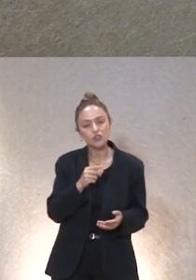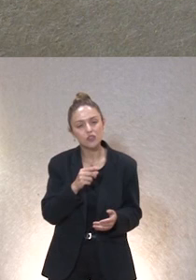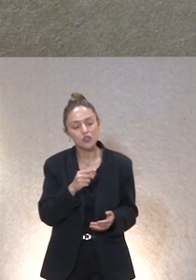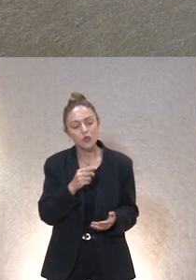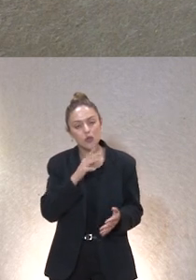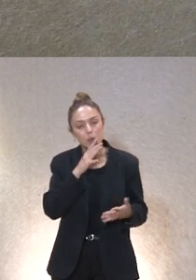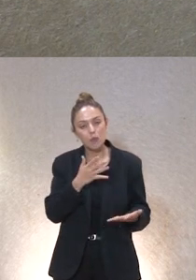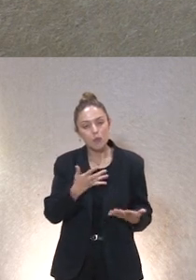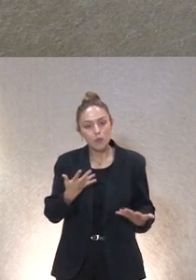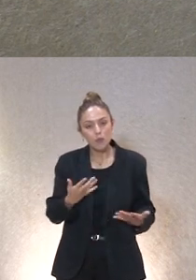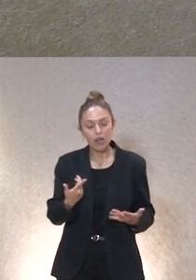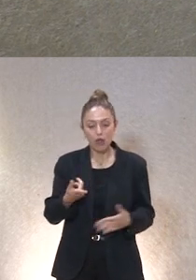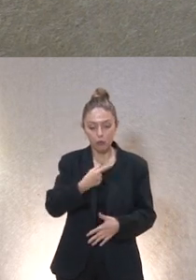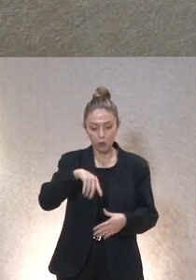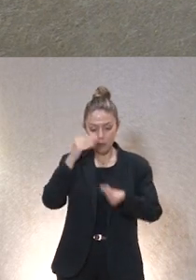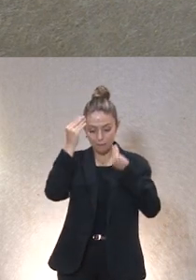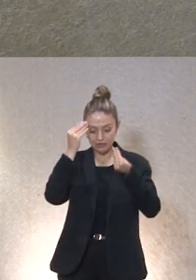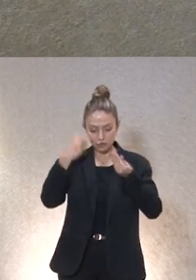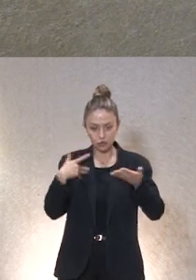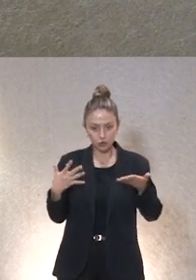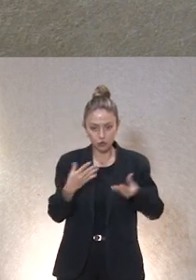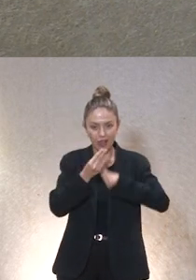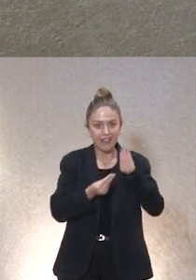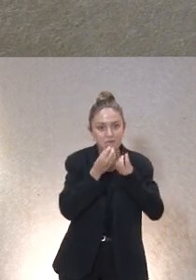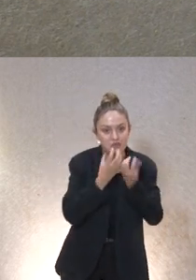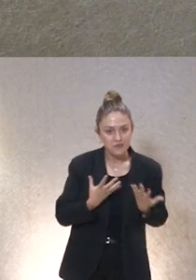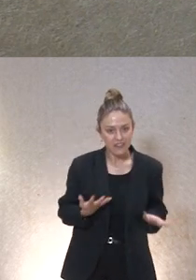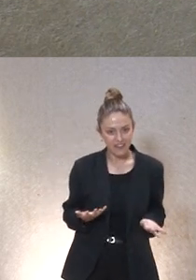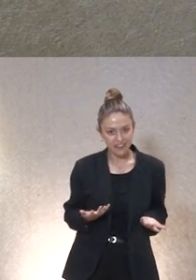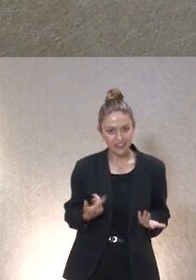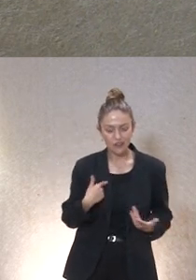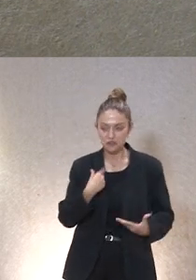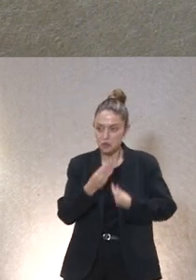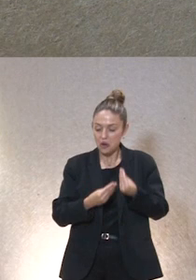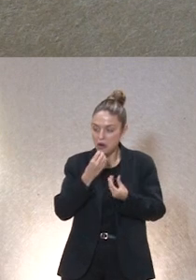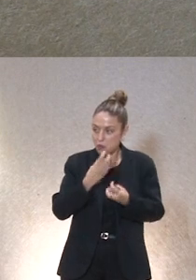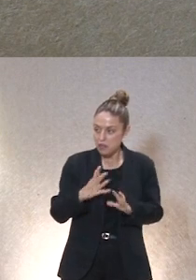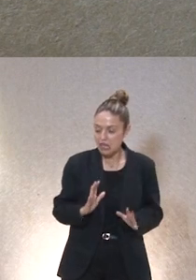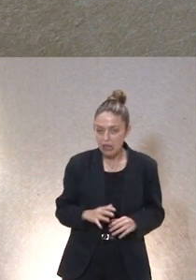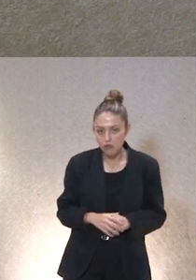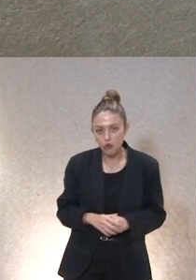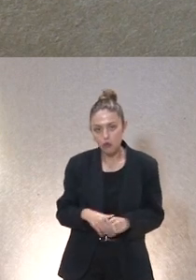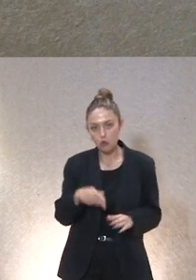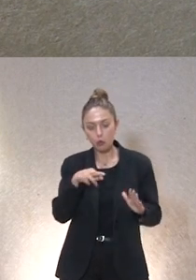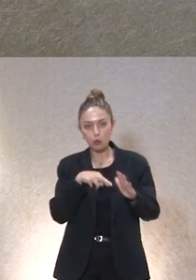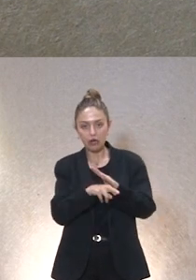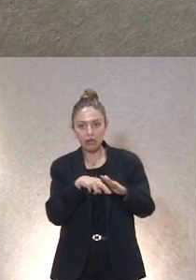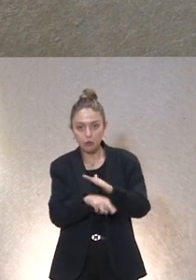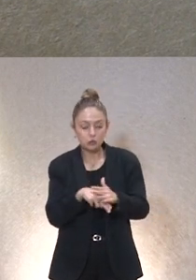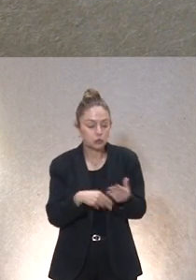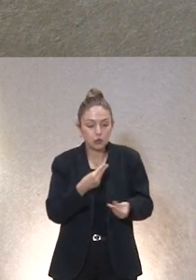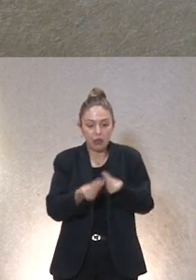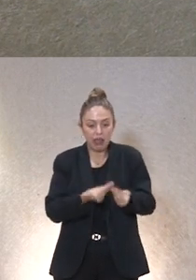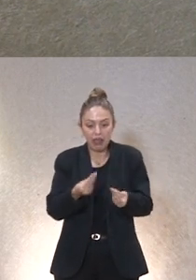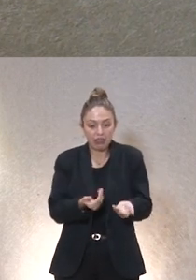porque bueno a todos nos gusta pensar que hacemos bien las cosas ¿no? entonces yo ya lo hago bien o con estos recursos no podemos hacer otras